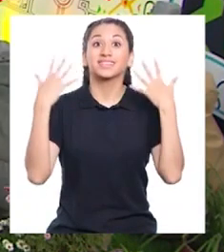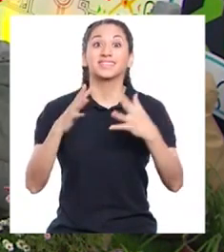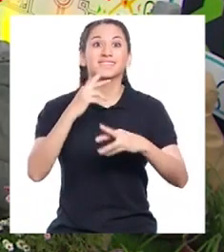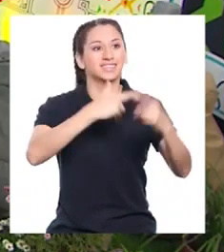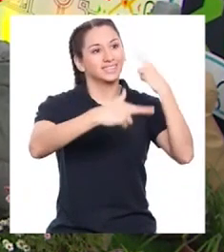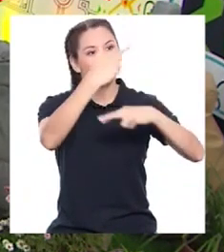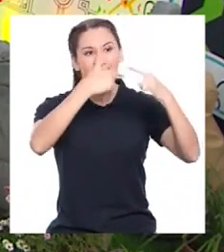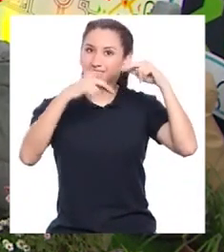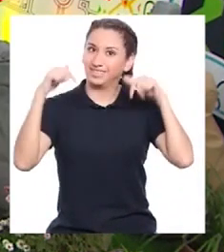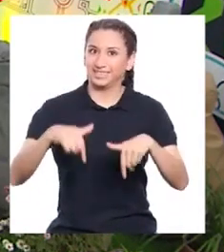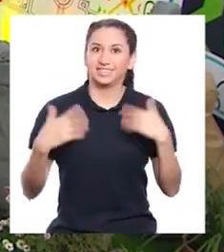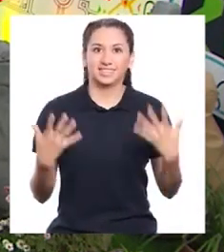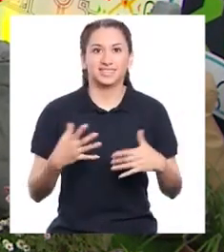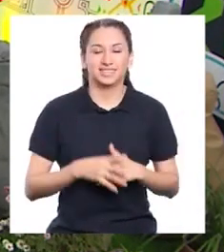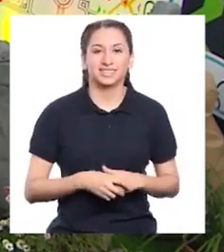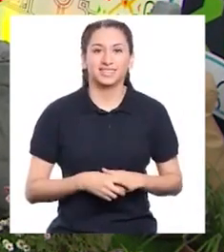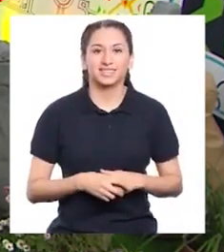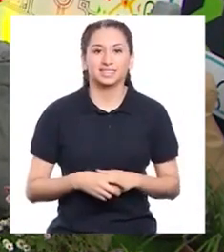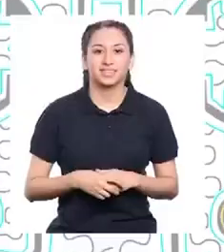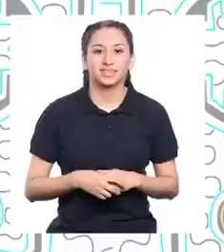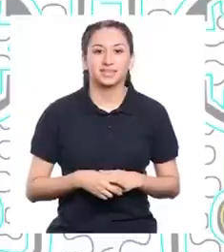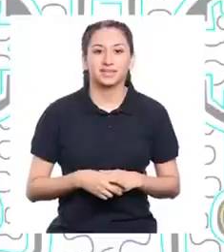¡Ya estamos de regreso!